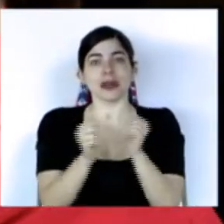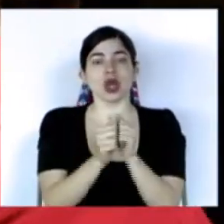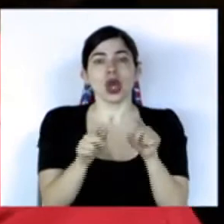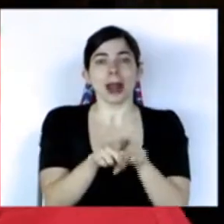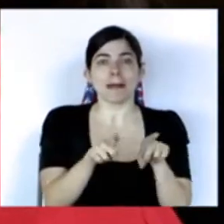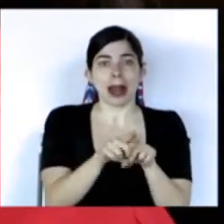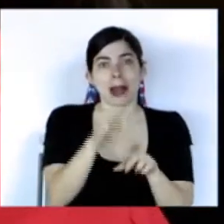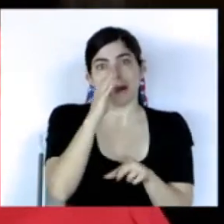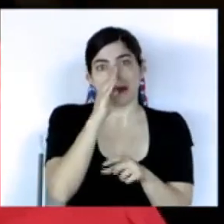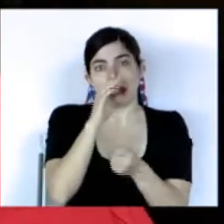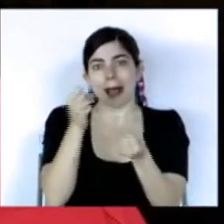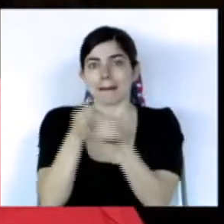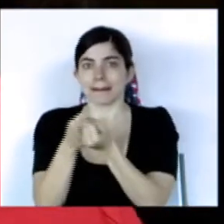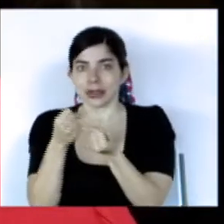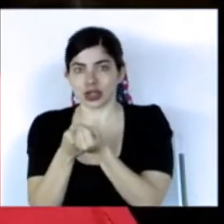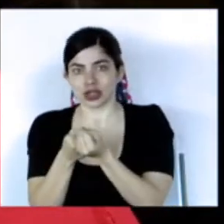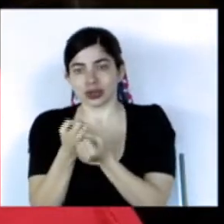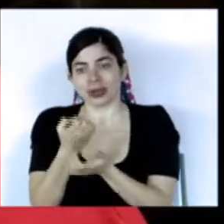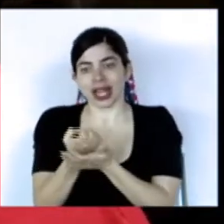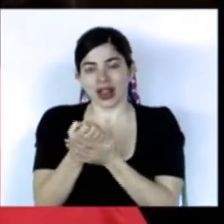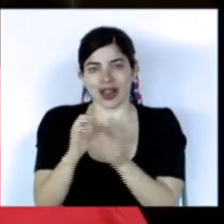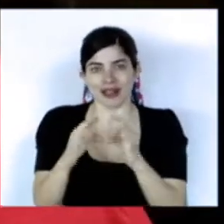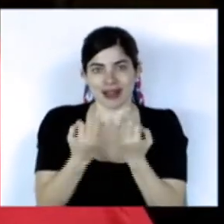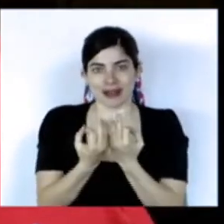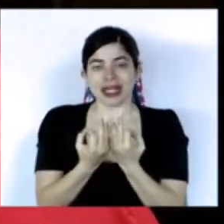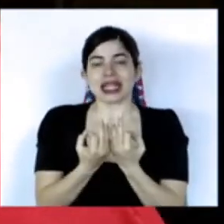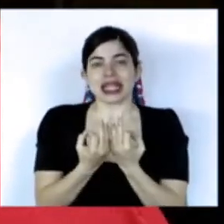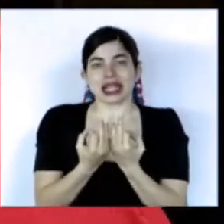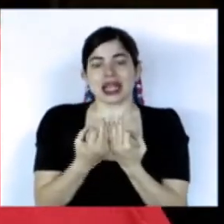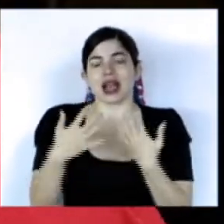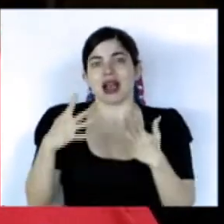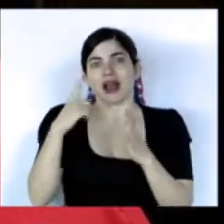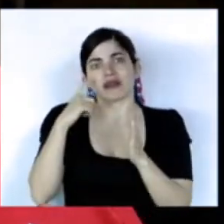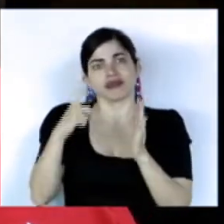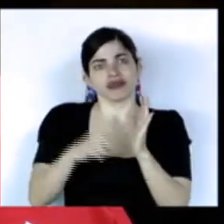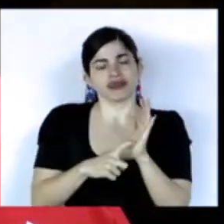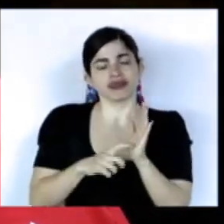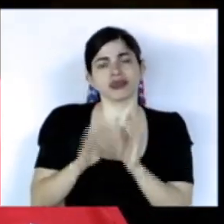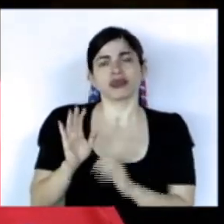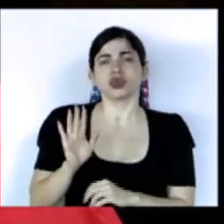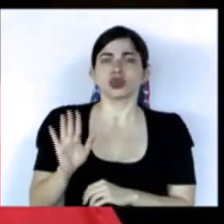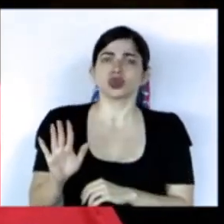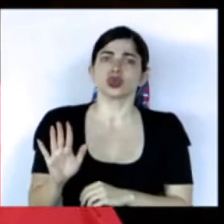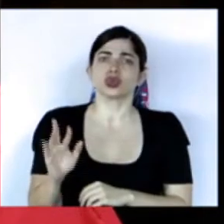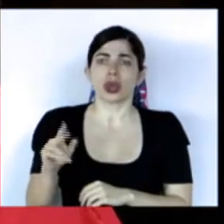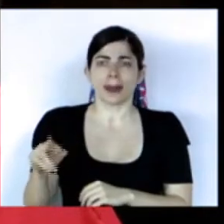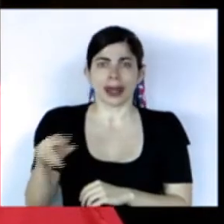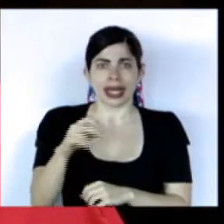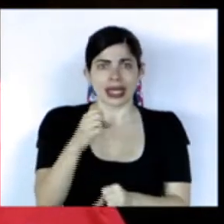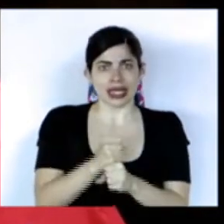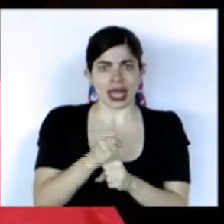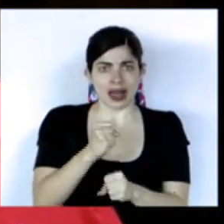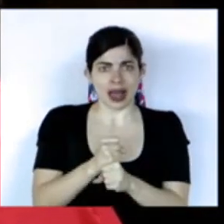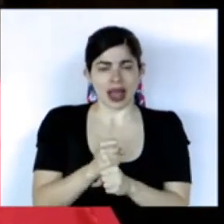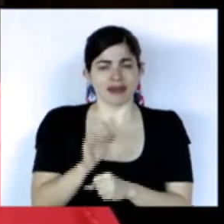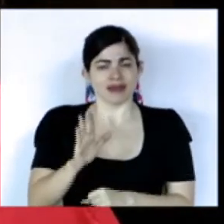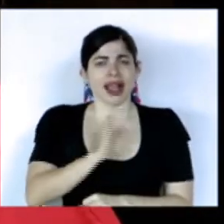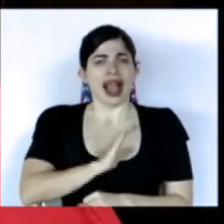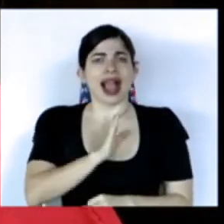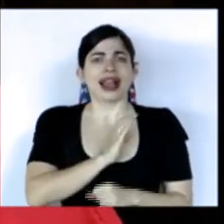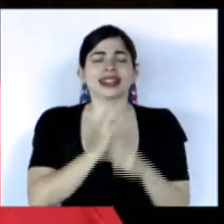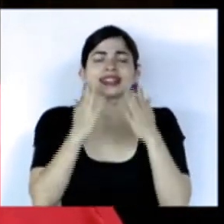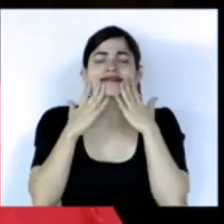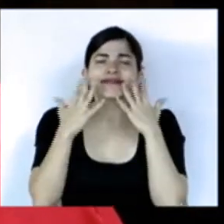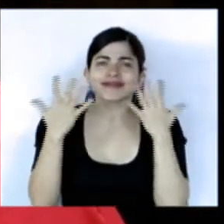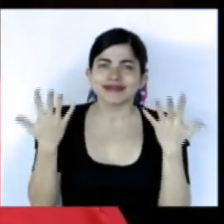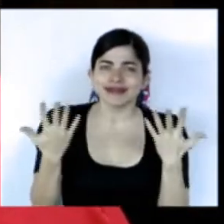y su madre que la apoyan en la economía familiar se ha distinguido con sus compañeros de trabajo por un carácter afable